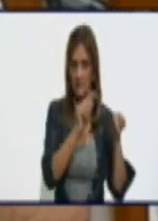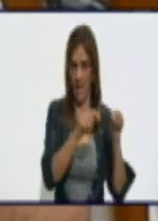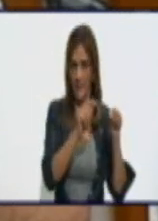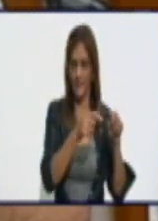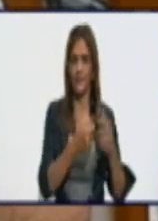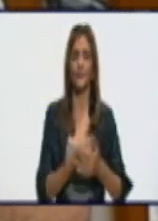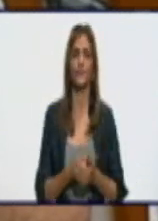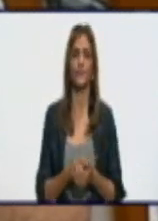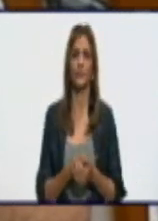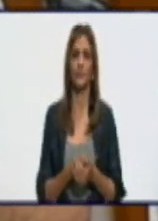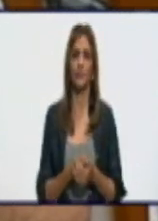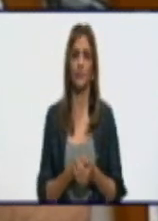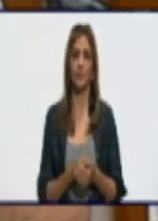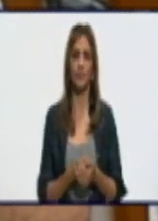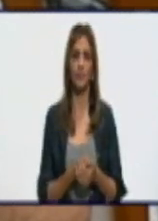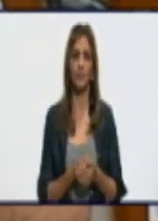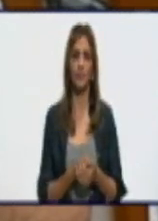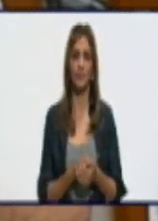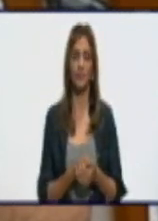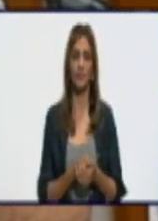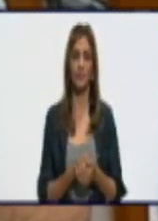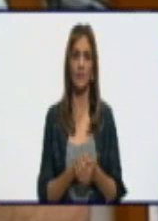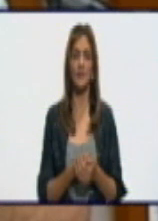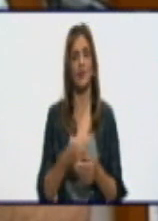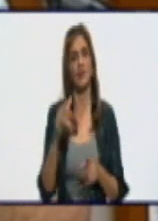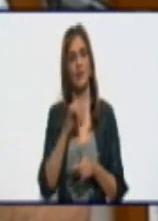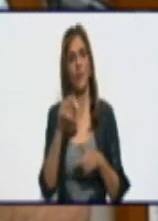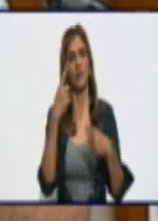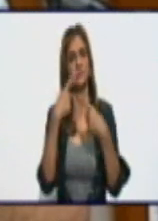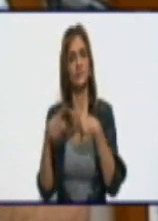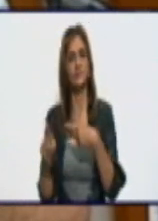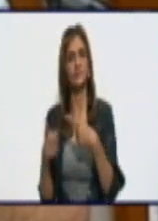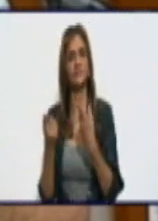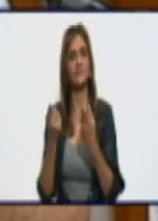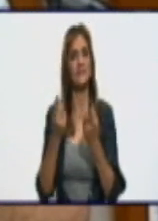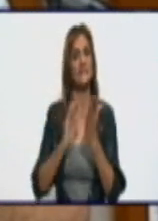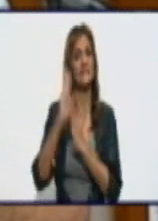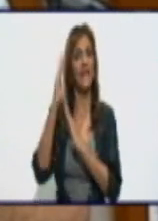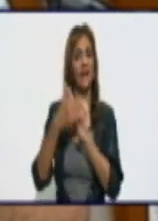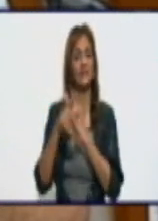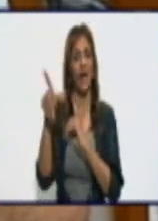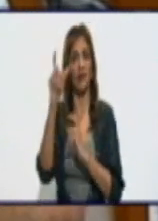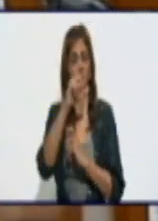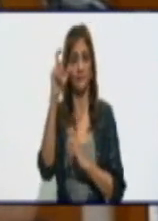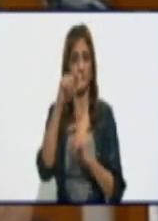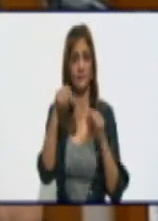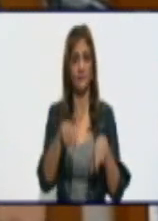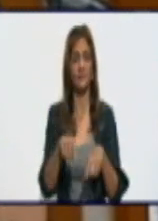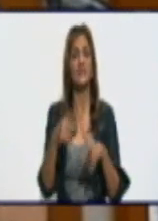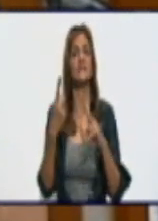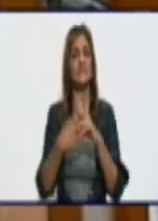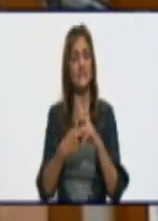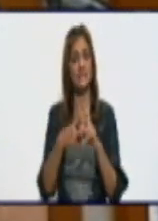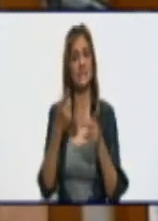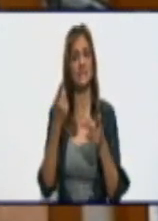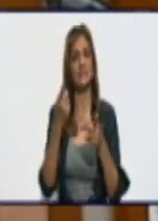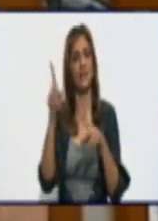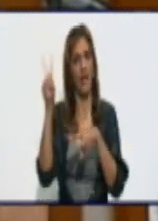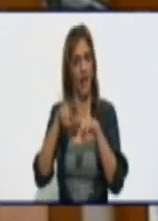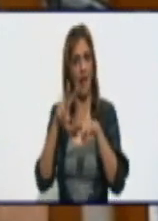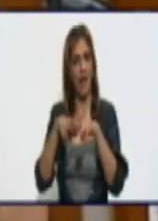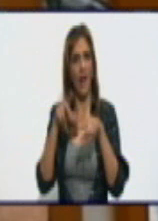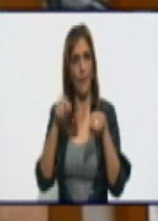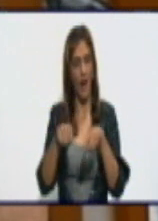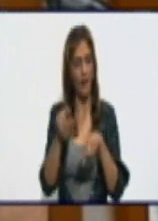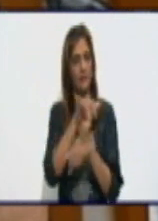la central termoeléctrica de Santa Cruz del Norte y la planta móvil ubicada en el Mariel, una patana arrendada